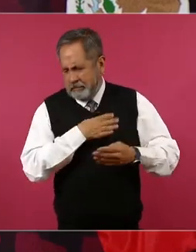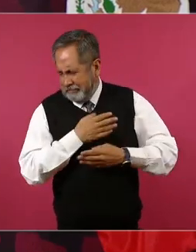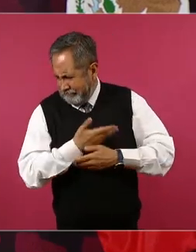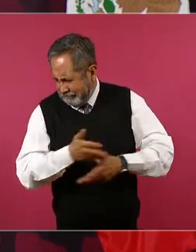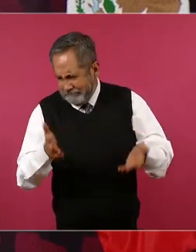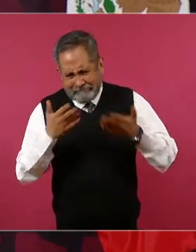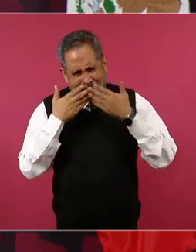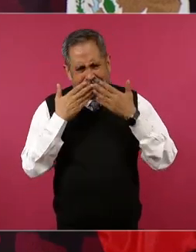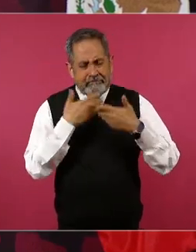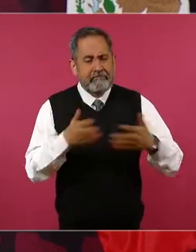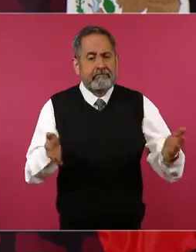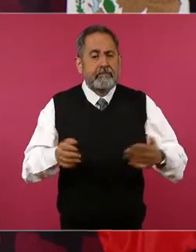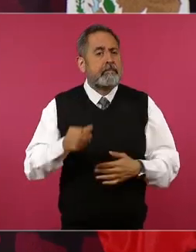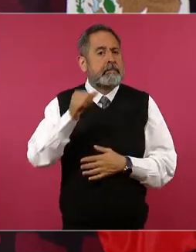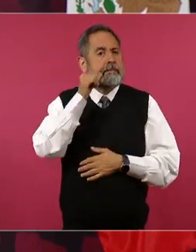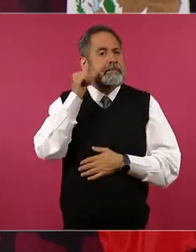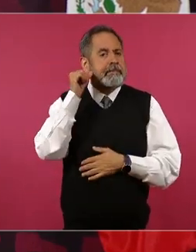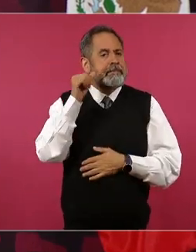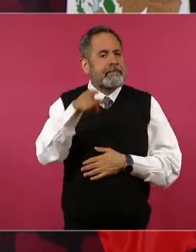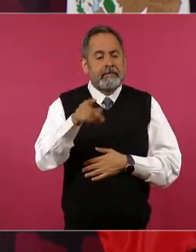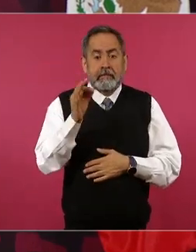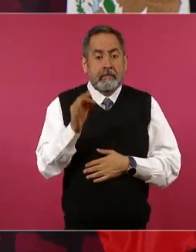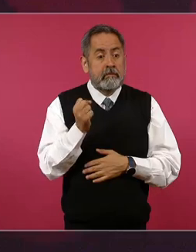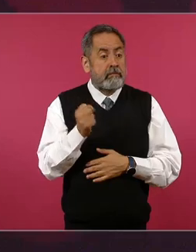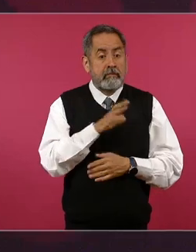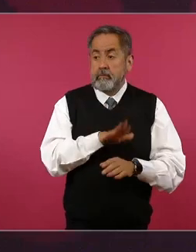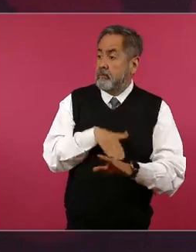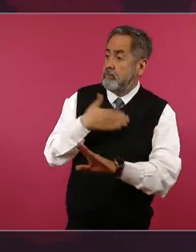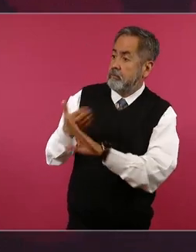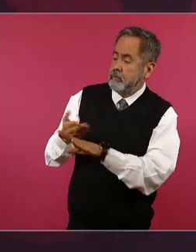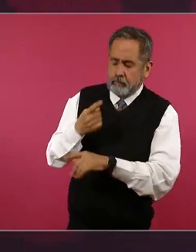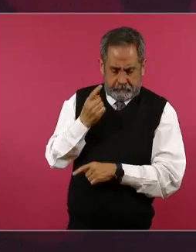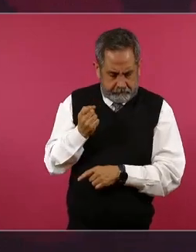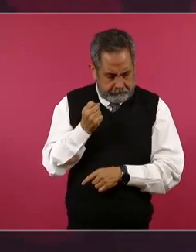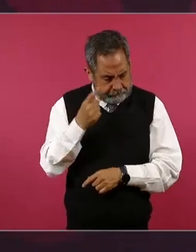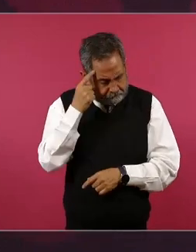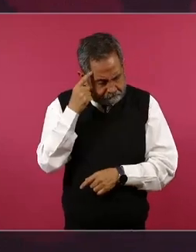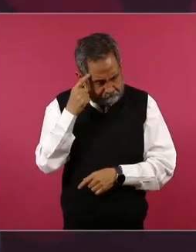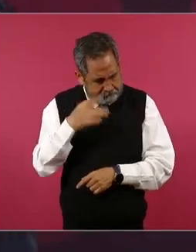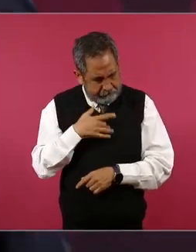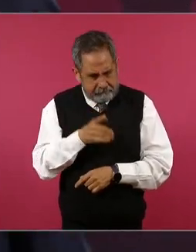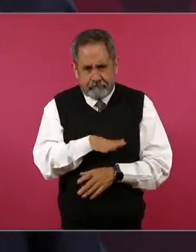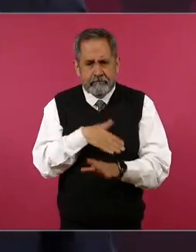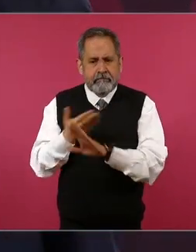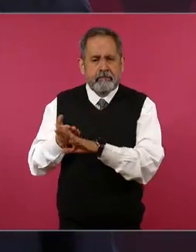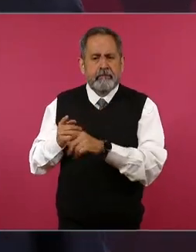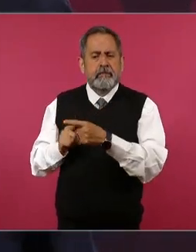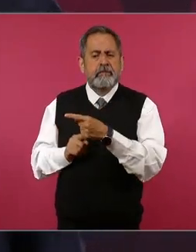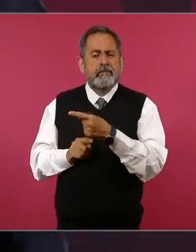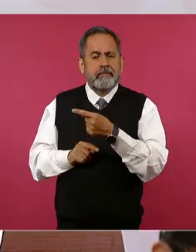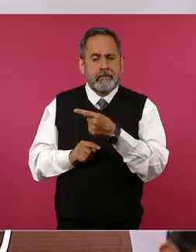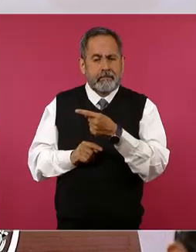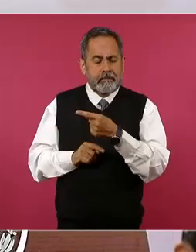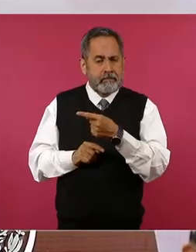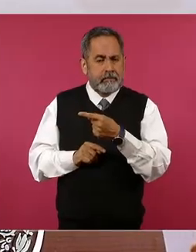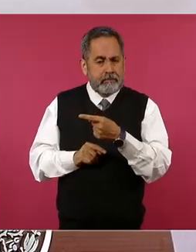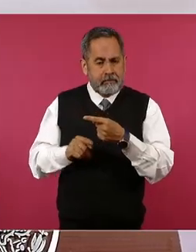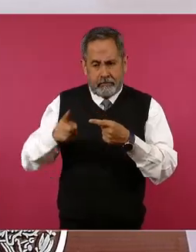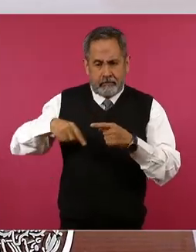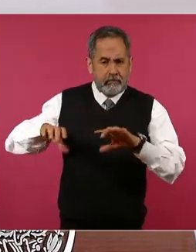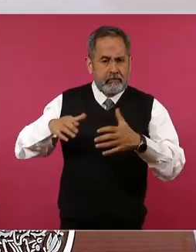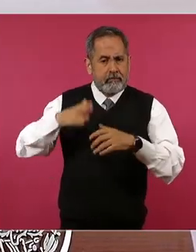ayer estaban criticando muy fuerte a los